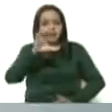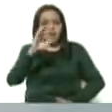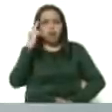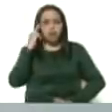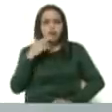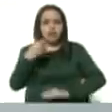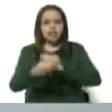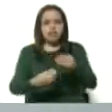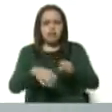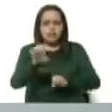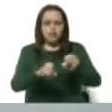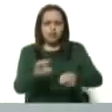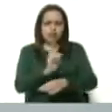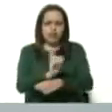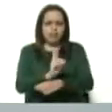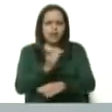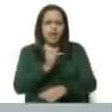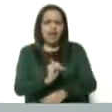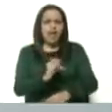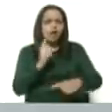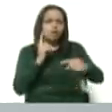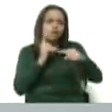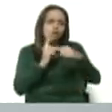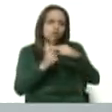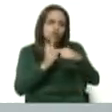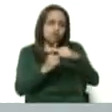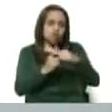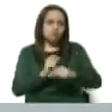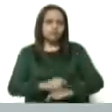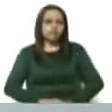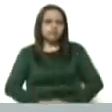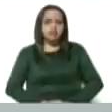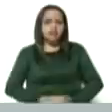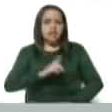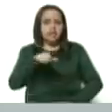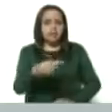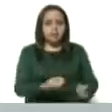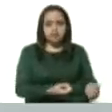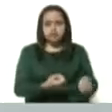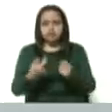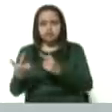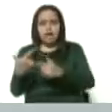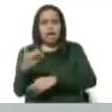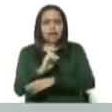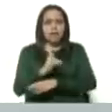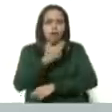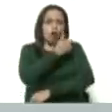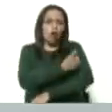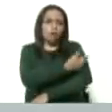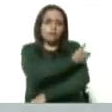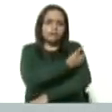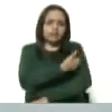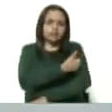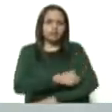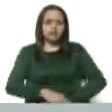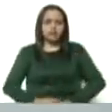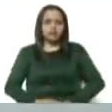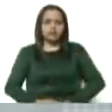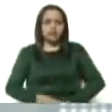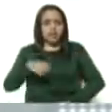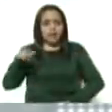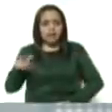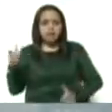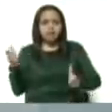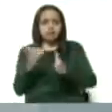pruebas rápidas, la prueba rápida resulta positiva y fue referido rápidamente al hospital Centinela, donde se